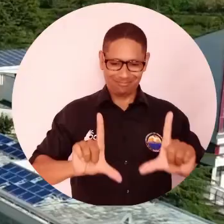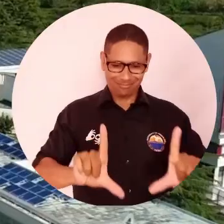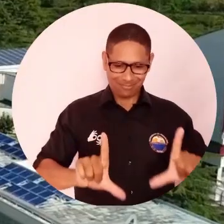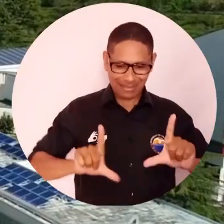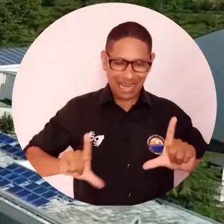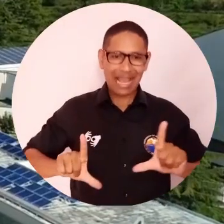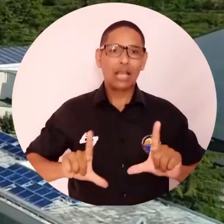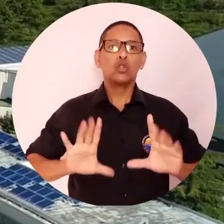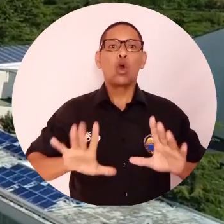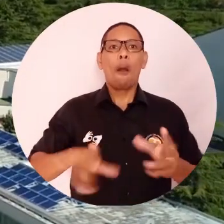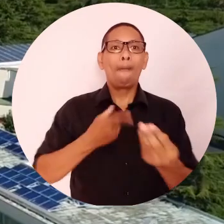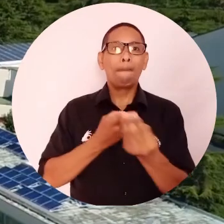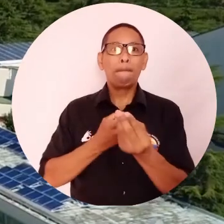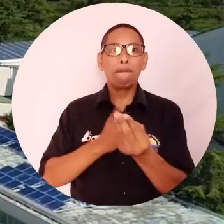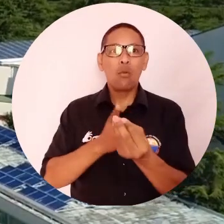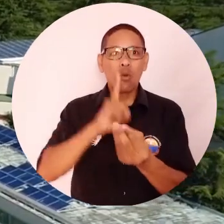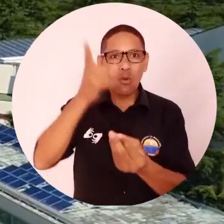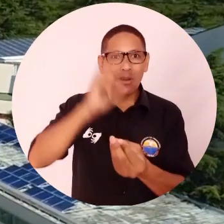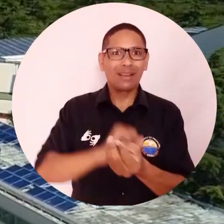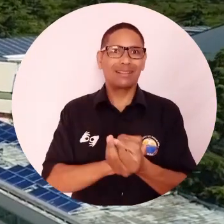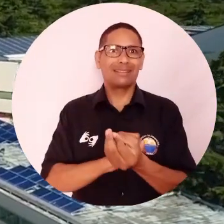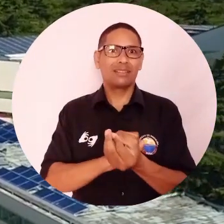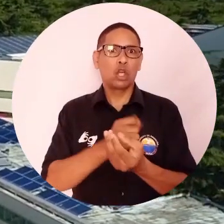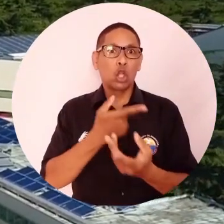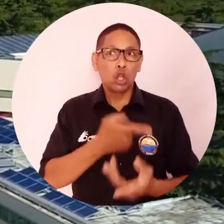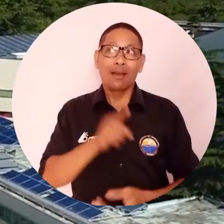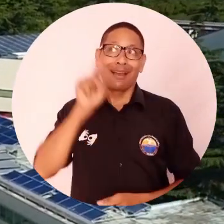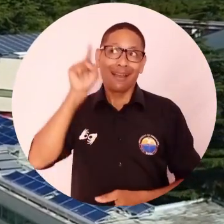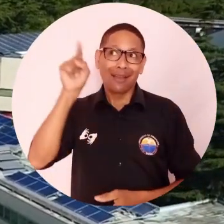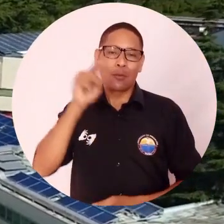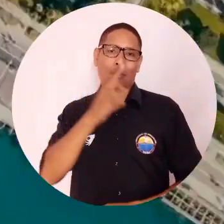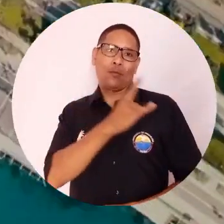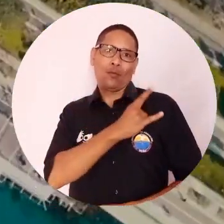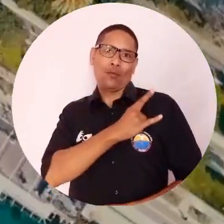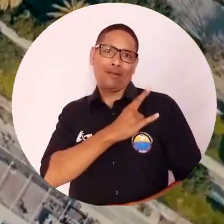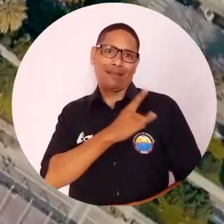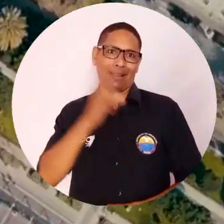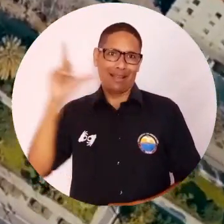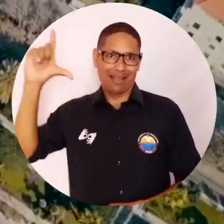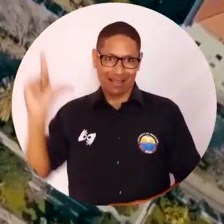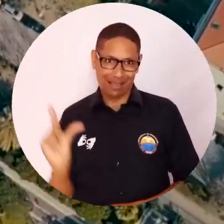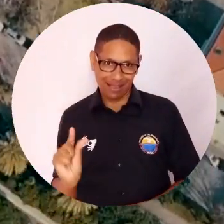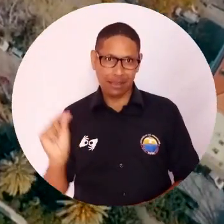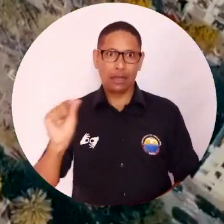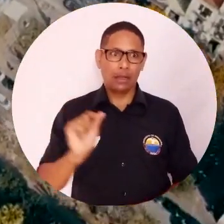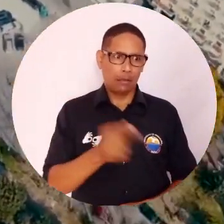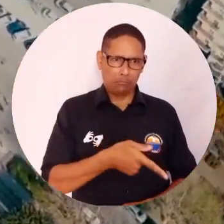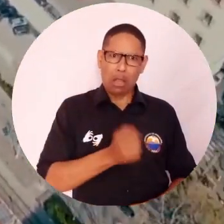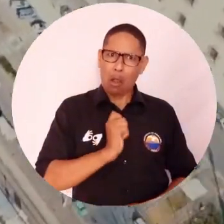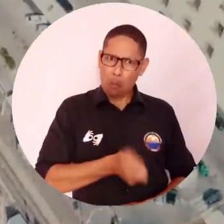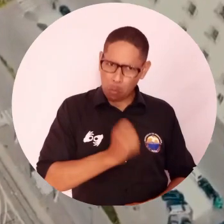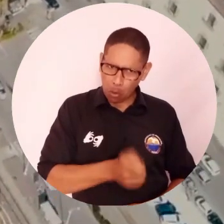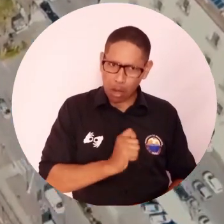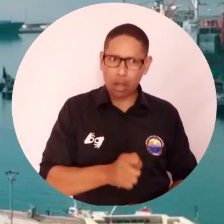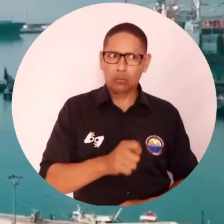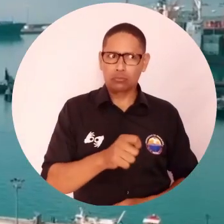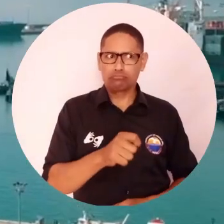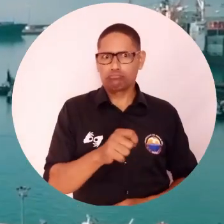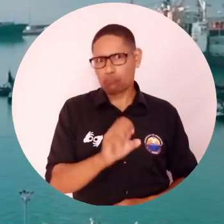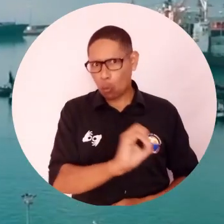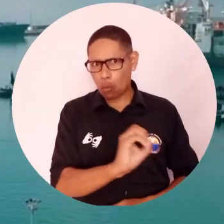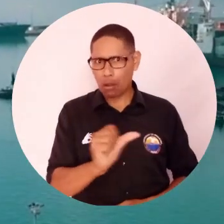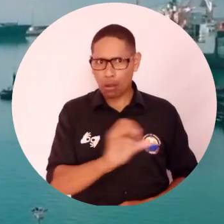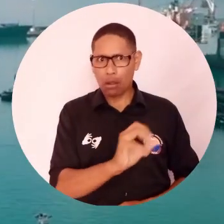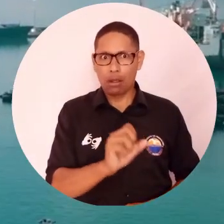Ciencia Política y Relaciones Internacionales por parte de esta Universidad italiana que nuestros abogados y abogadas